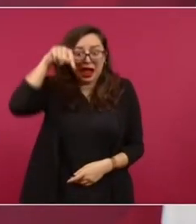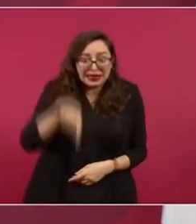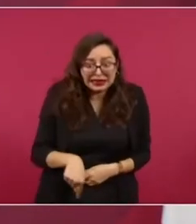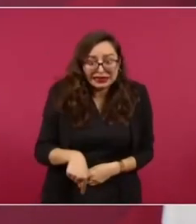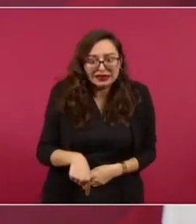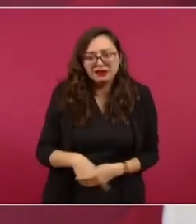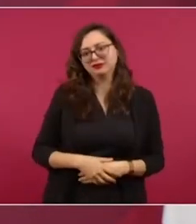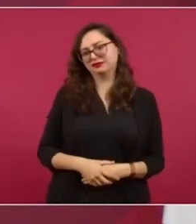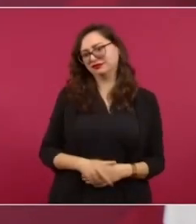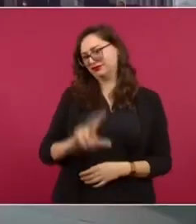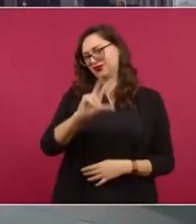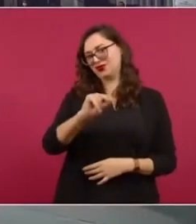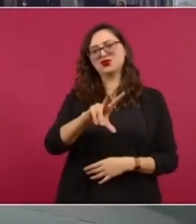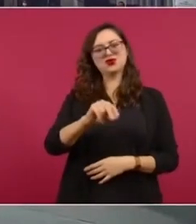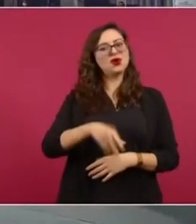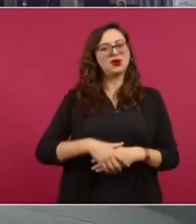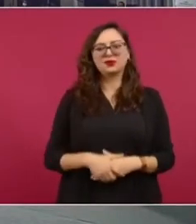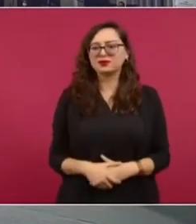sí,